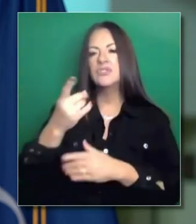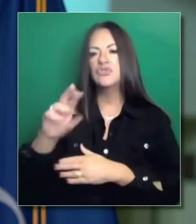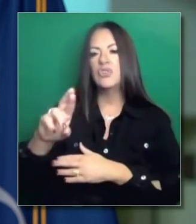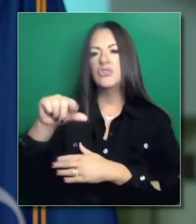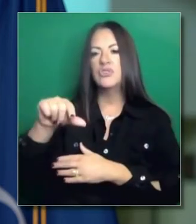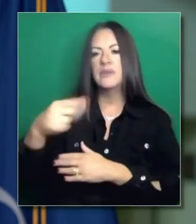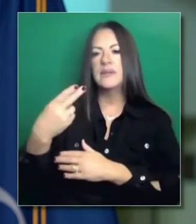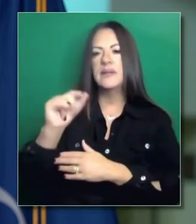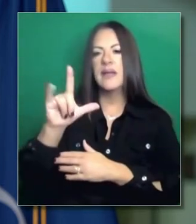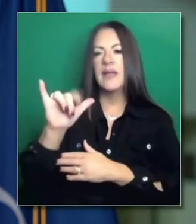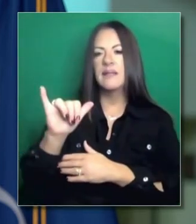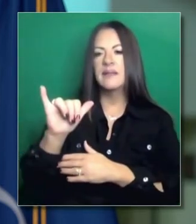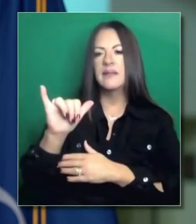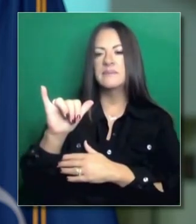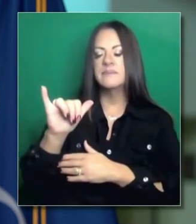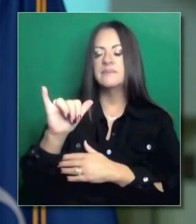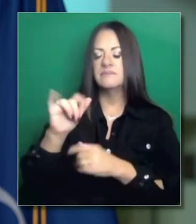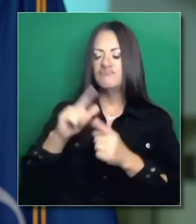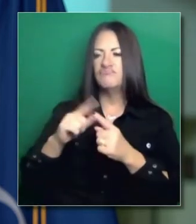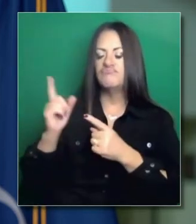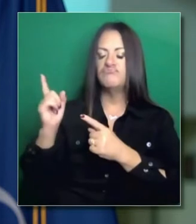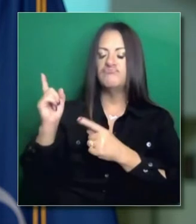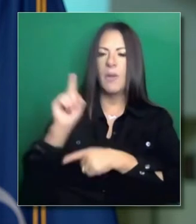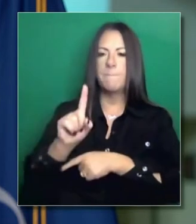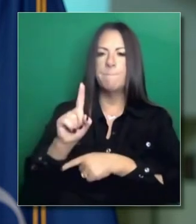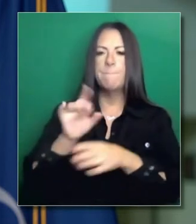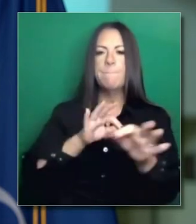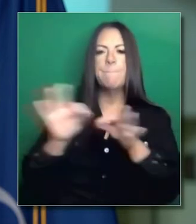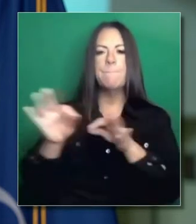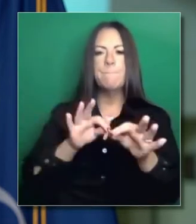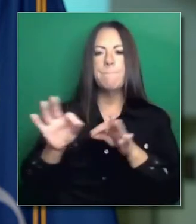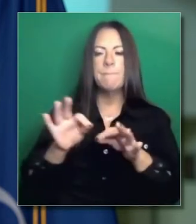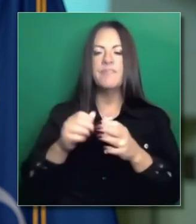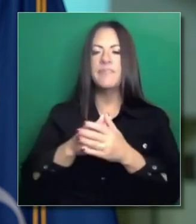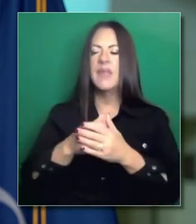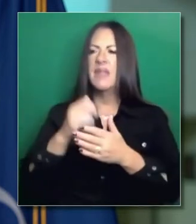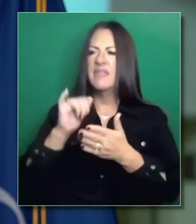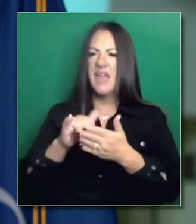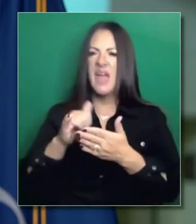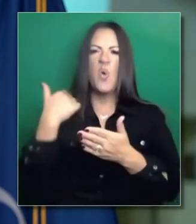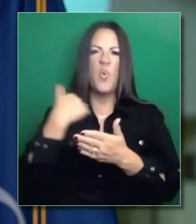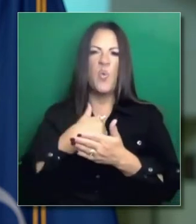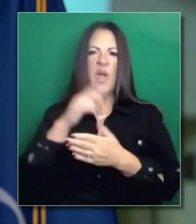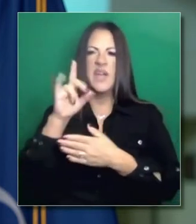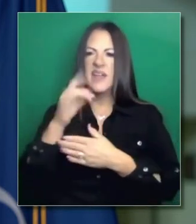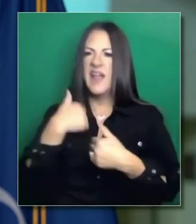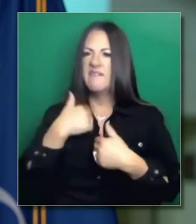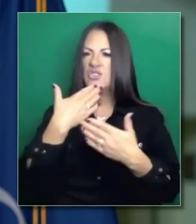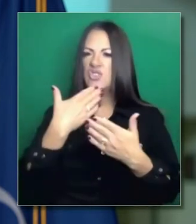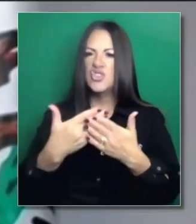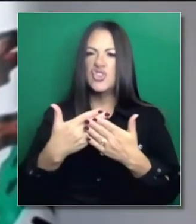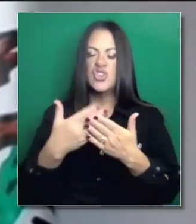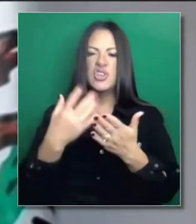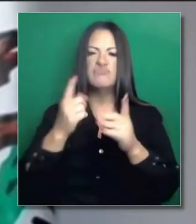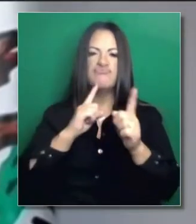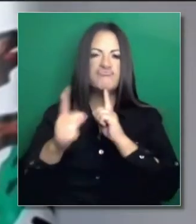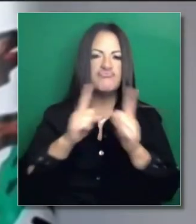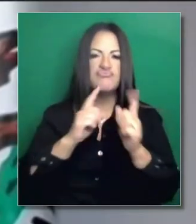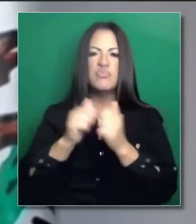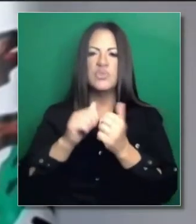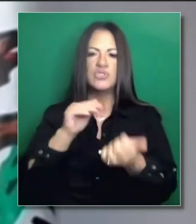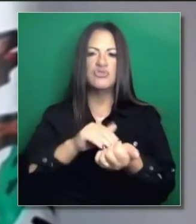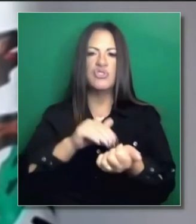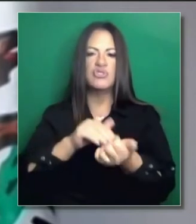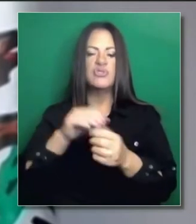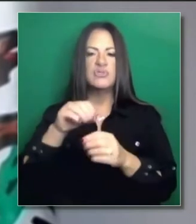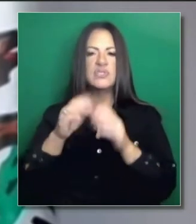embotellamiento, por decirlo así. Hemos tenido conversaciones robustas y positivas con los proveedores